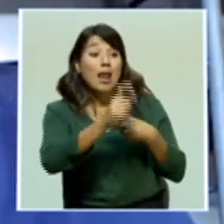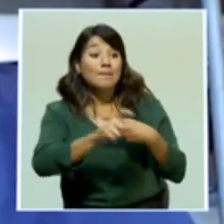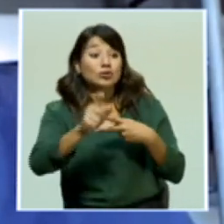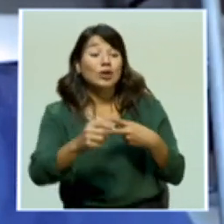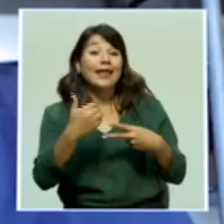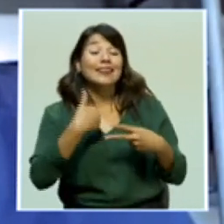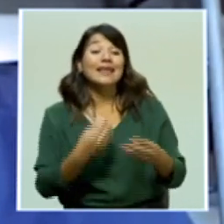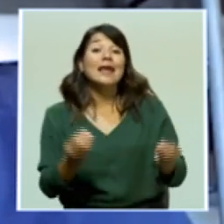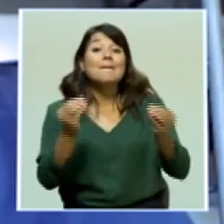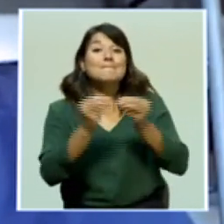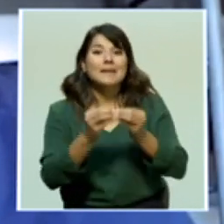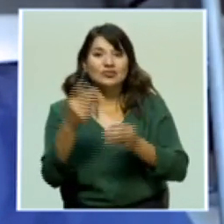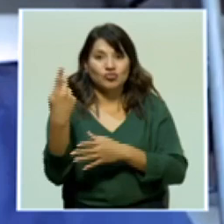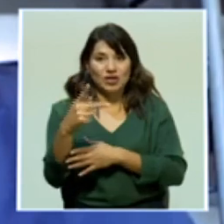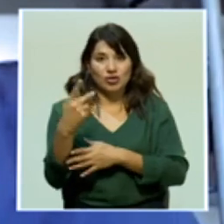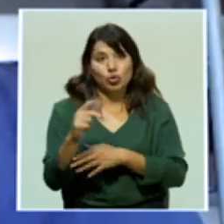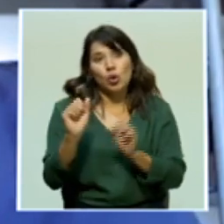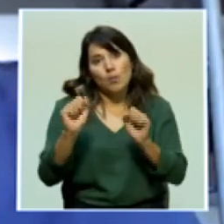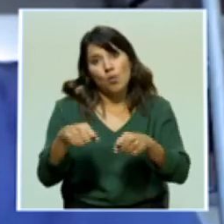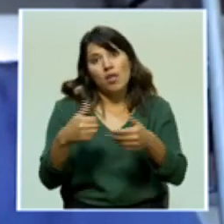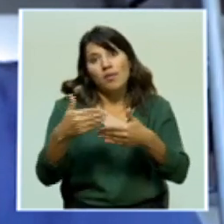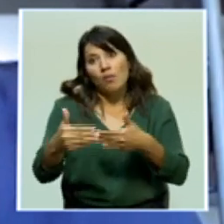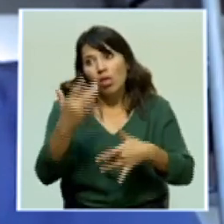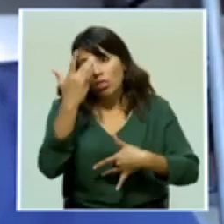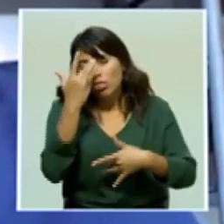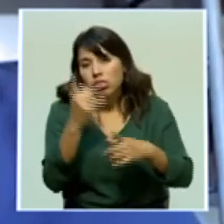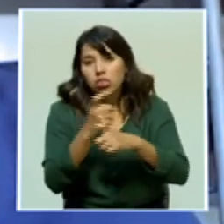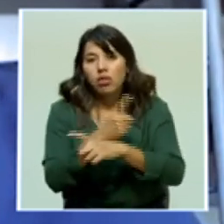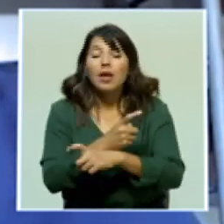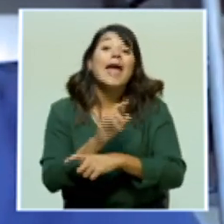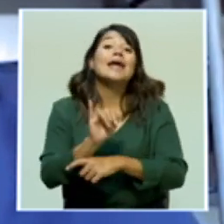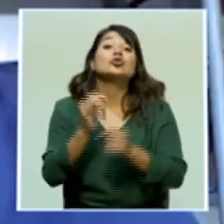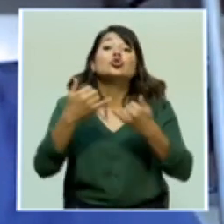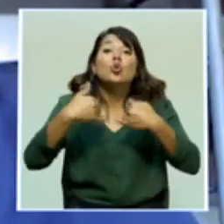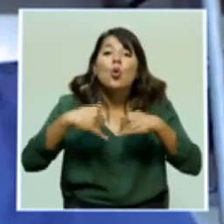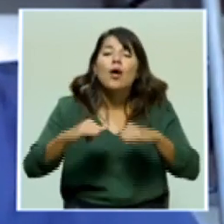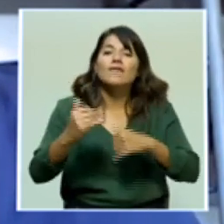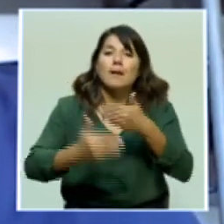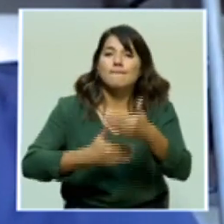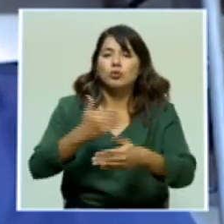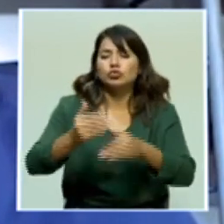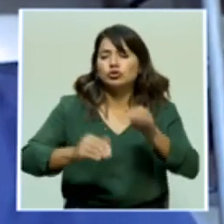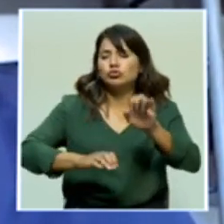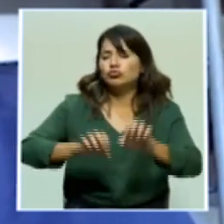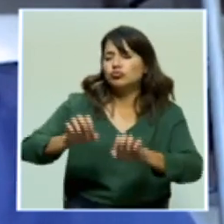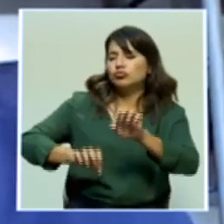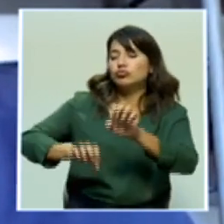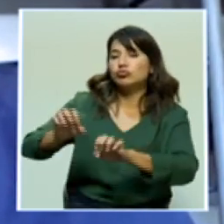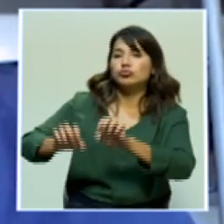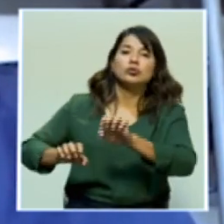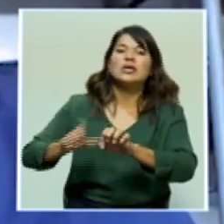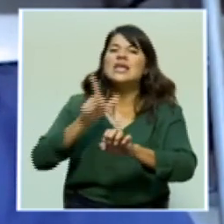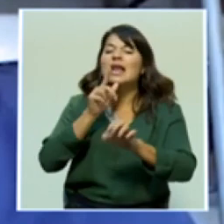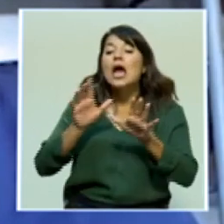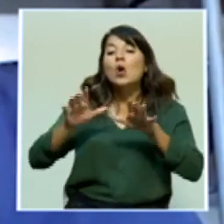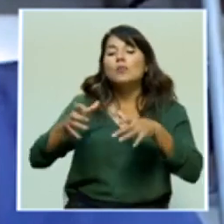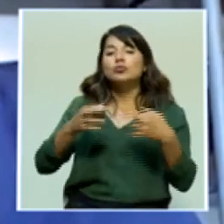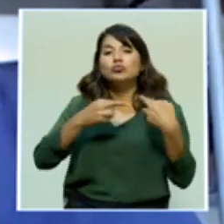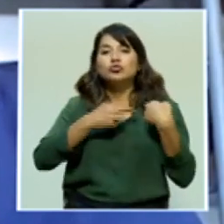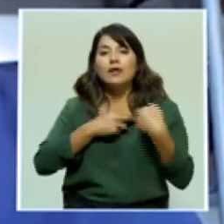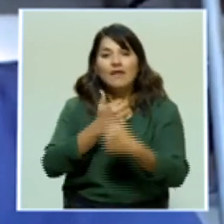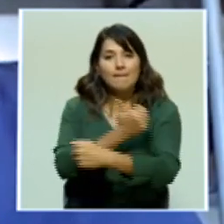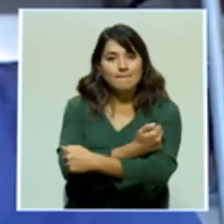riesgo que tienen la posibilidad de complicarse. Eso está en análisis por parte de la Comisión de Vacunas, que como les digo está establecida por ley.